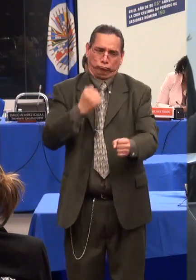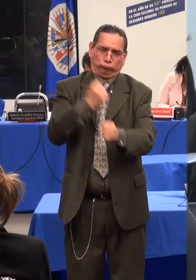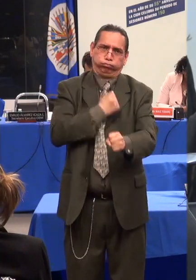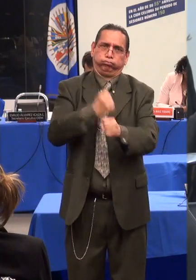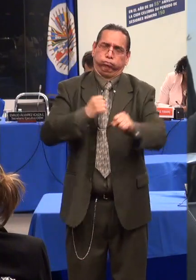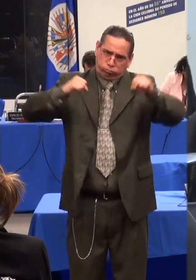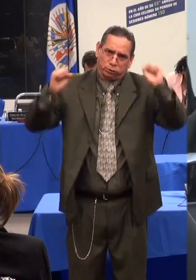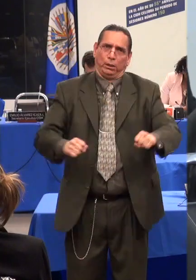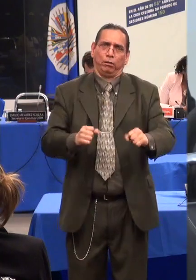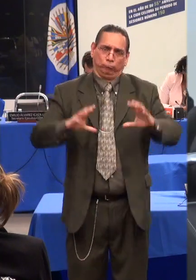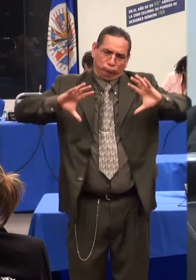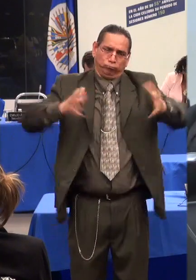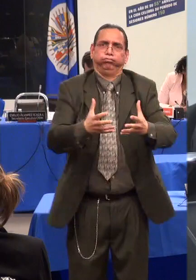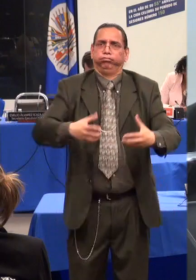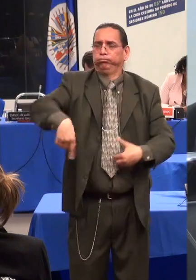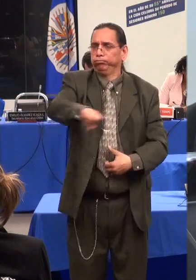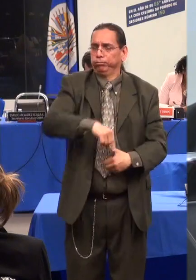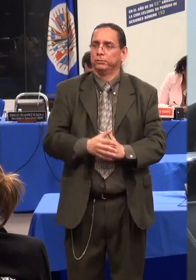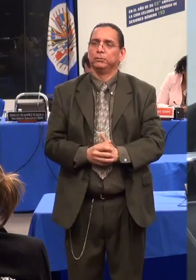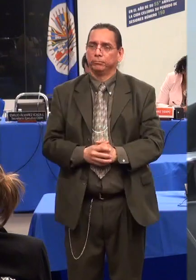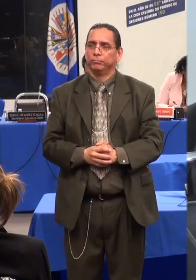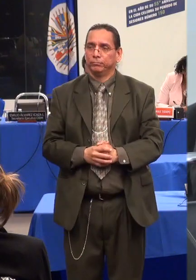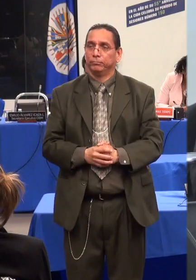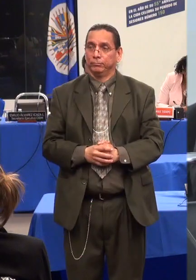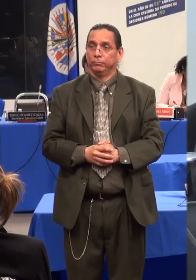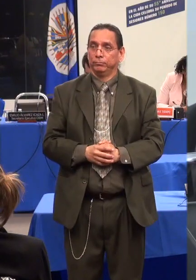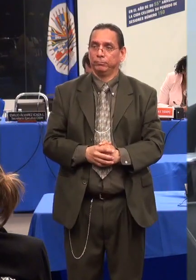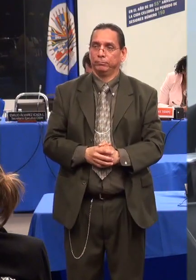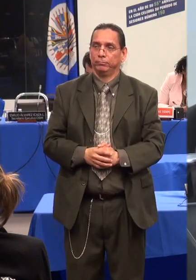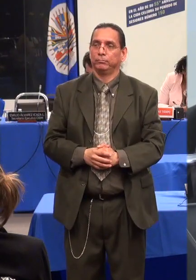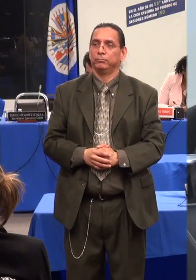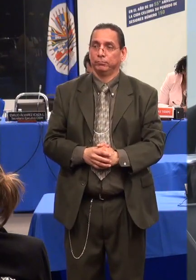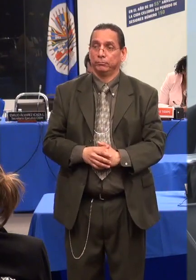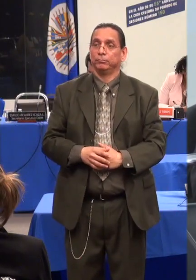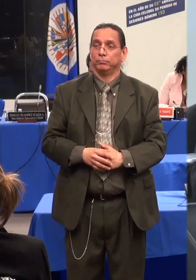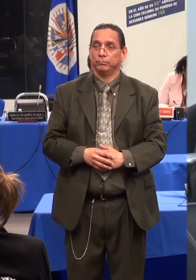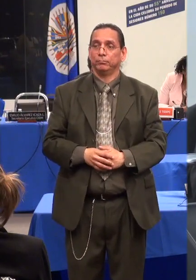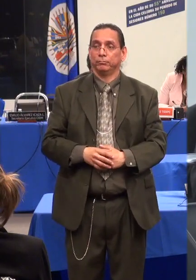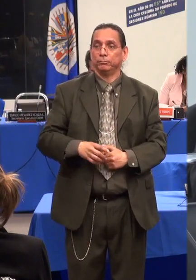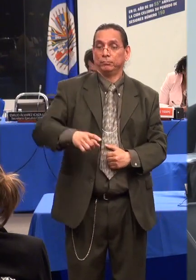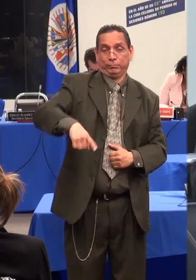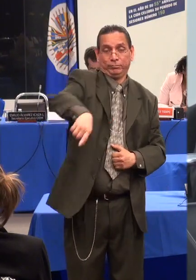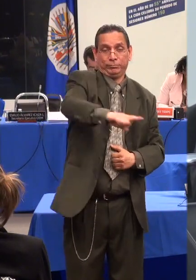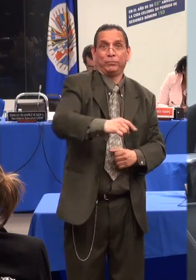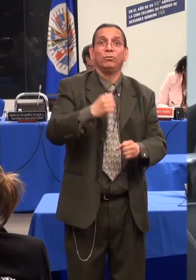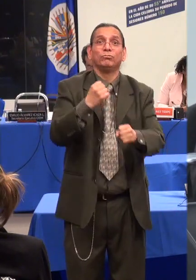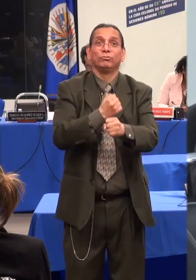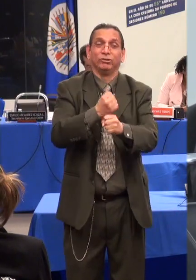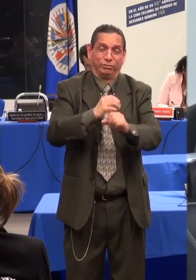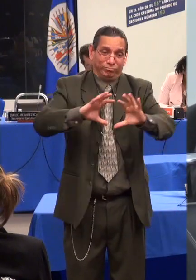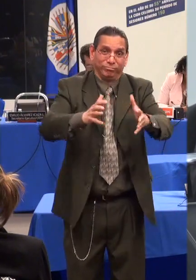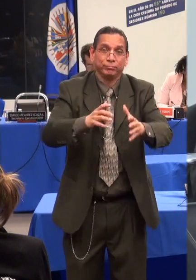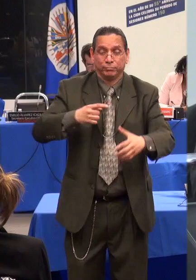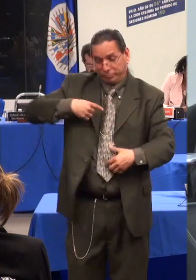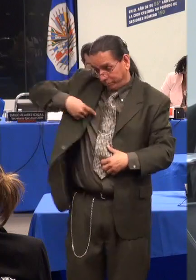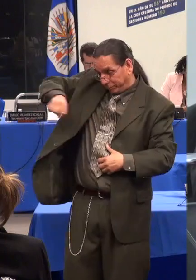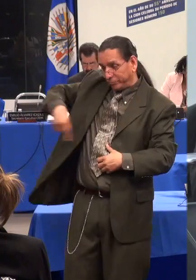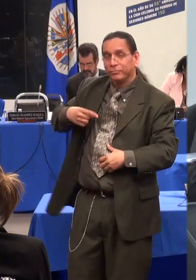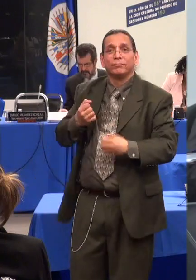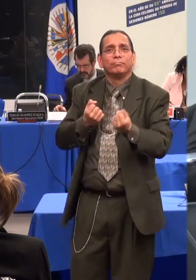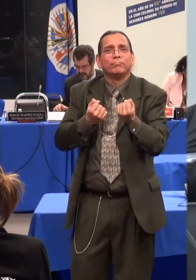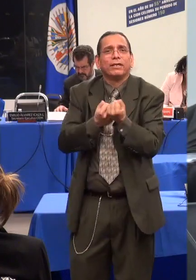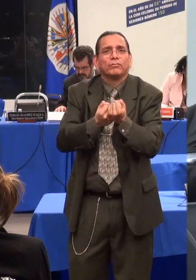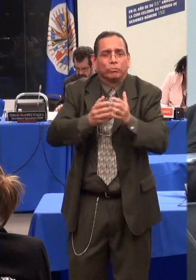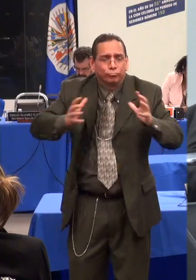eventos que desarrolle, que realice en desarrollo de sus funciones. Que incorpore una perspectiva de derechos de personas con discapacidad